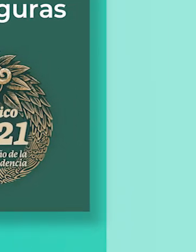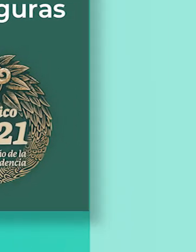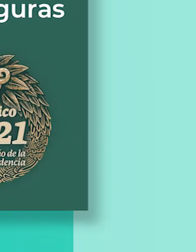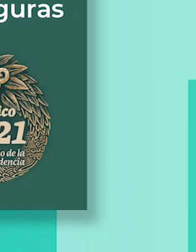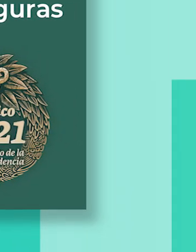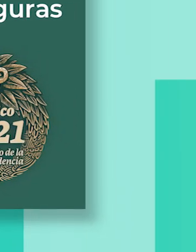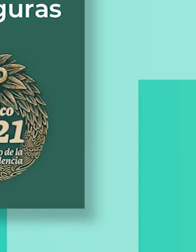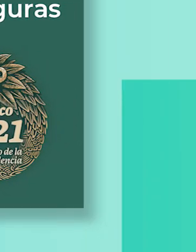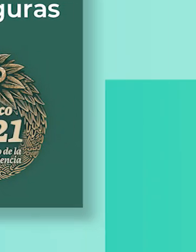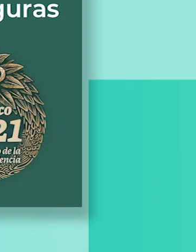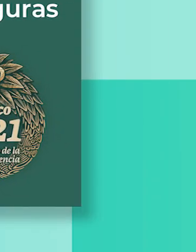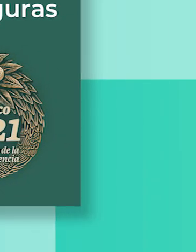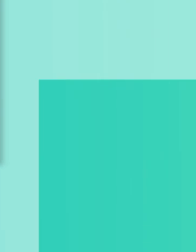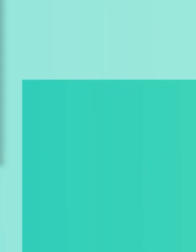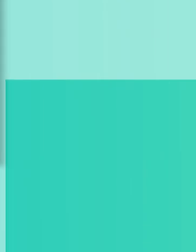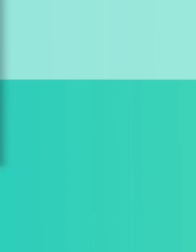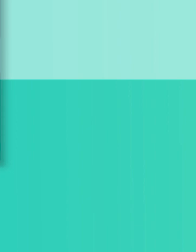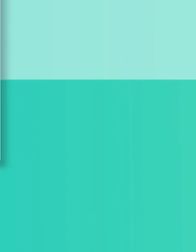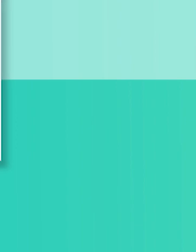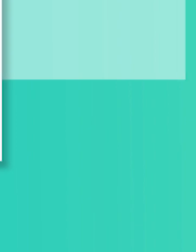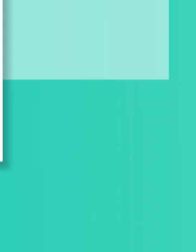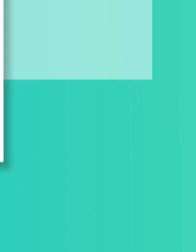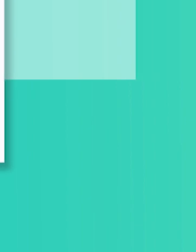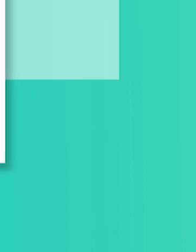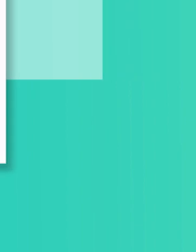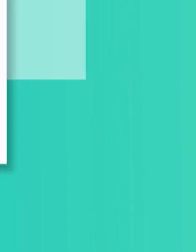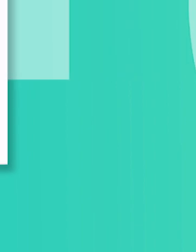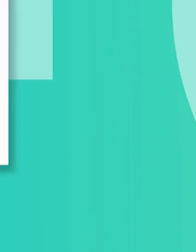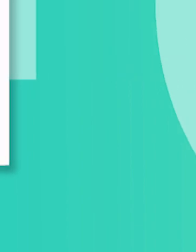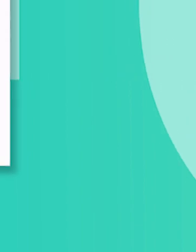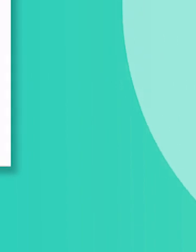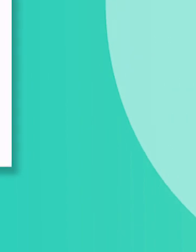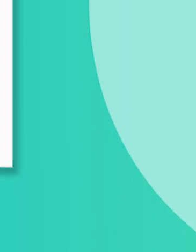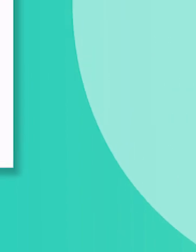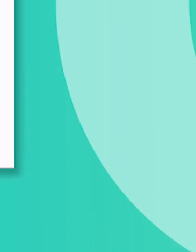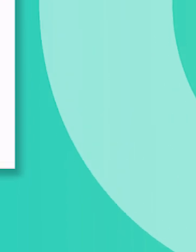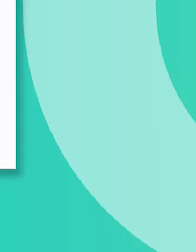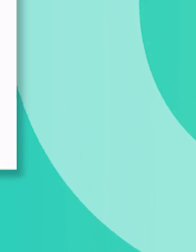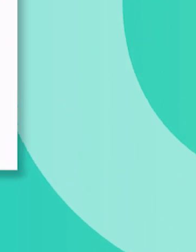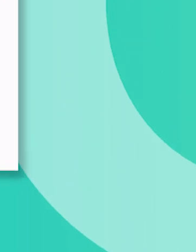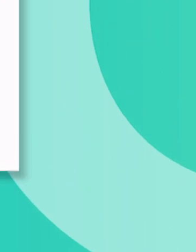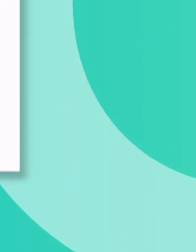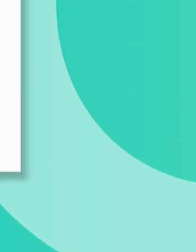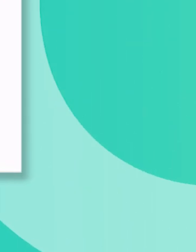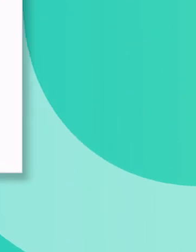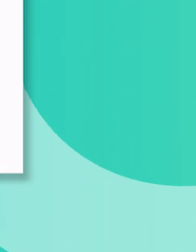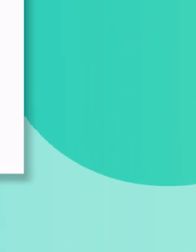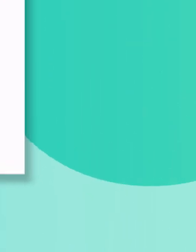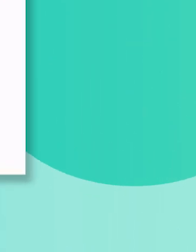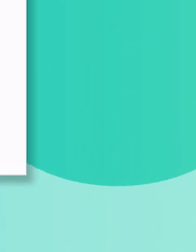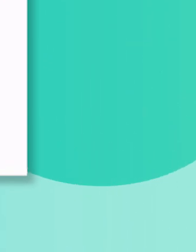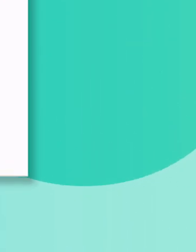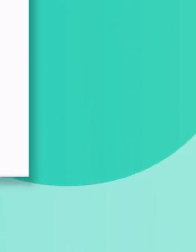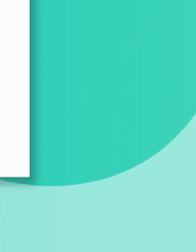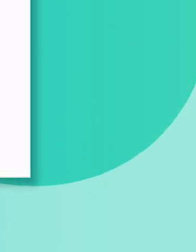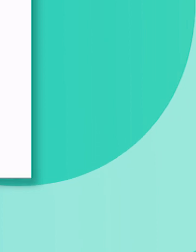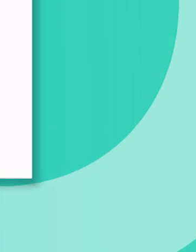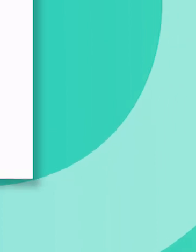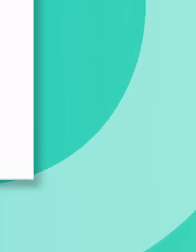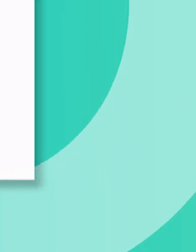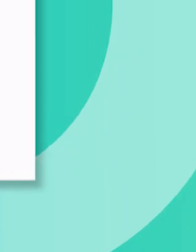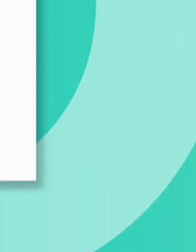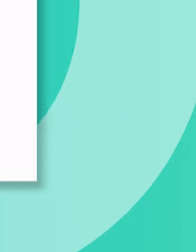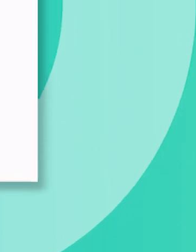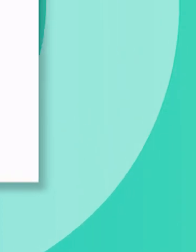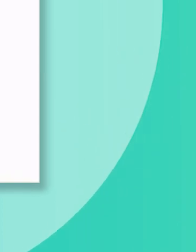Semana Santa. Entre ellas destaca disfrutar en un lugar cercano, asistir a lugares con poca gente, ventilados y en grupos de un